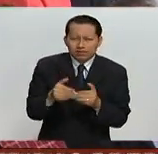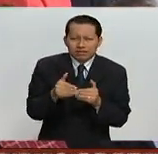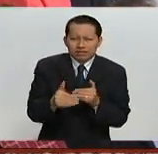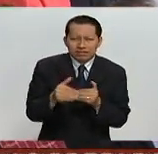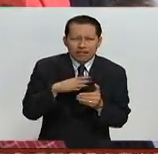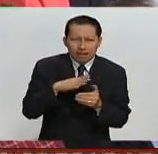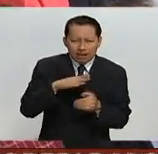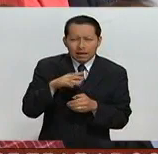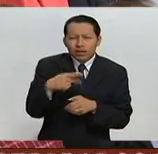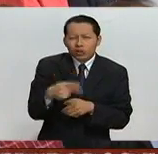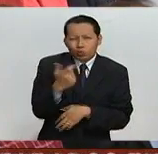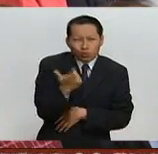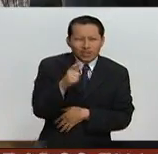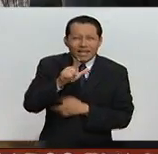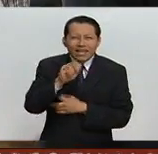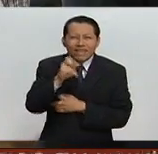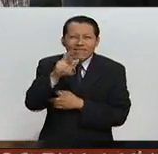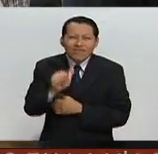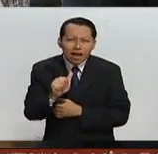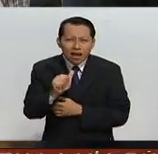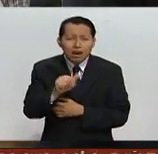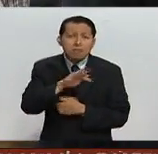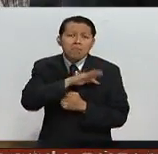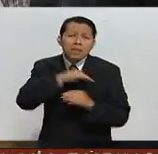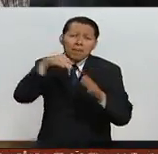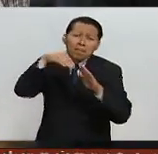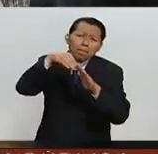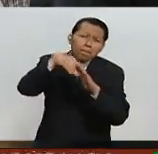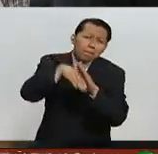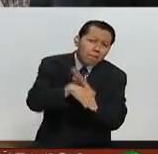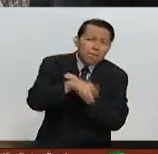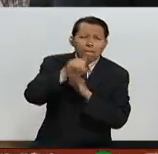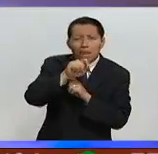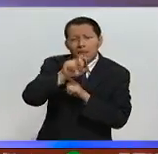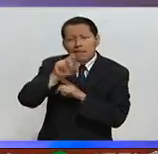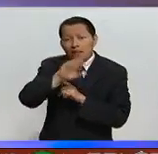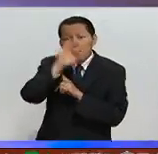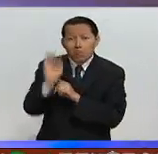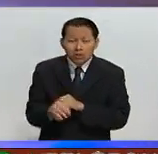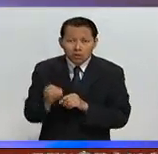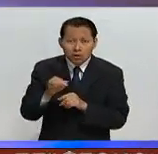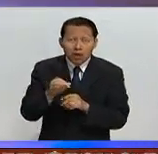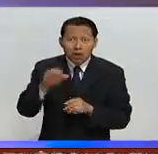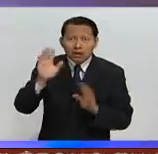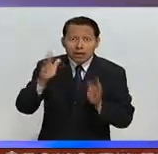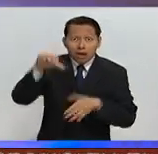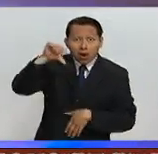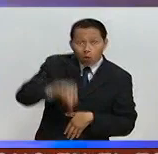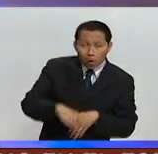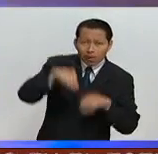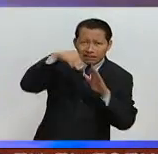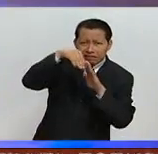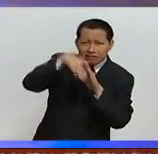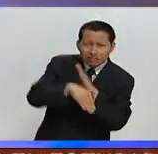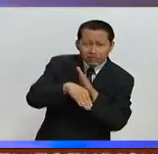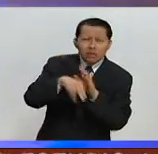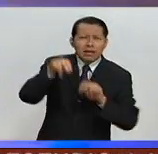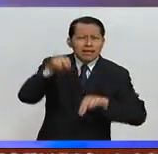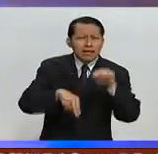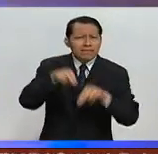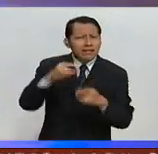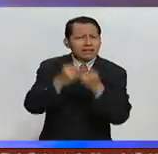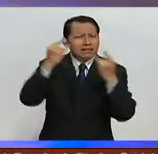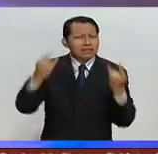la líder esterlina podría llegar a depreciarse 20 o 30%. De hecho, ya cayó el día de hoy en un nivel histórico